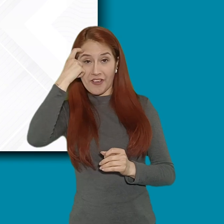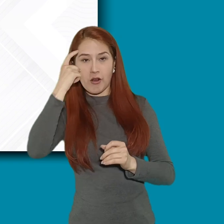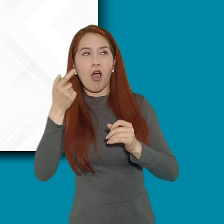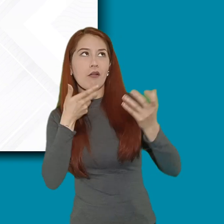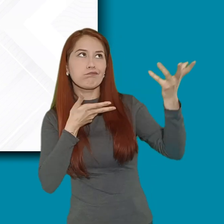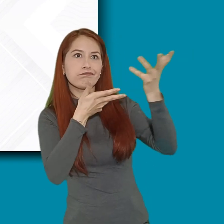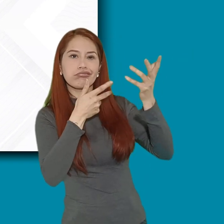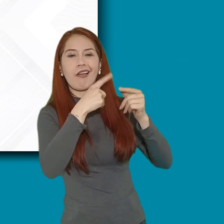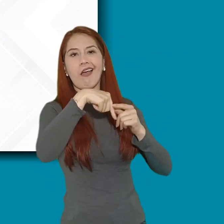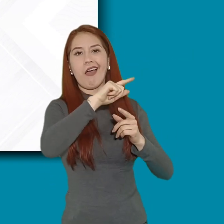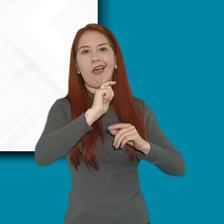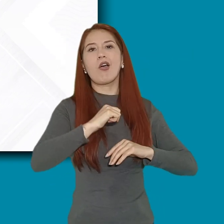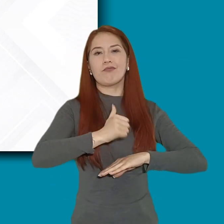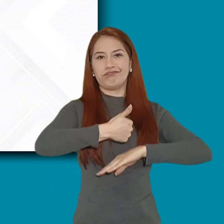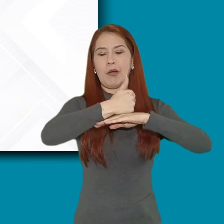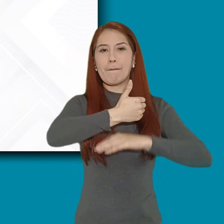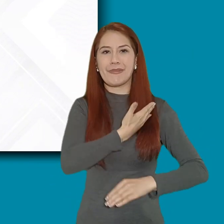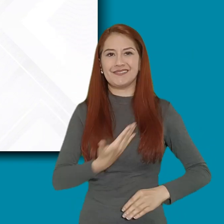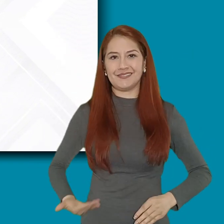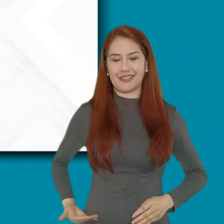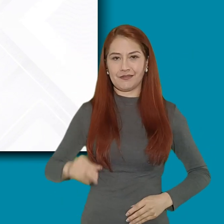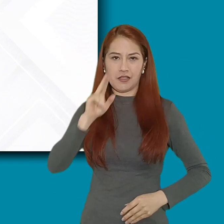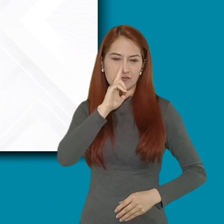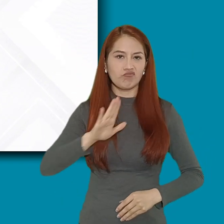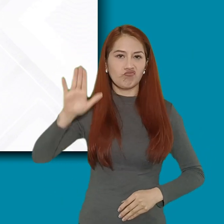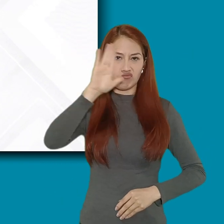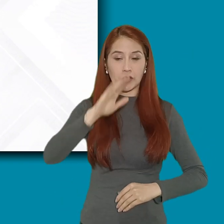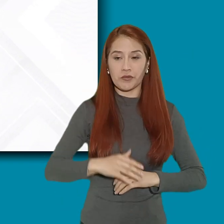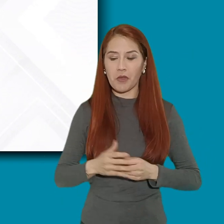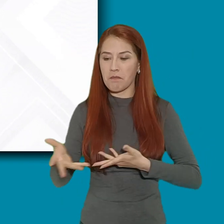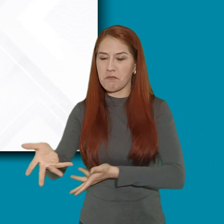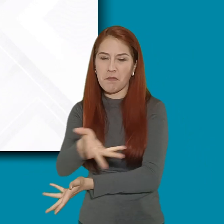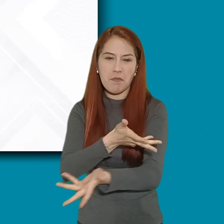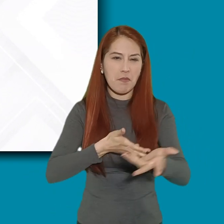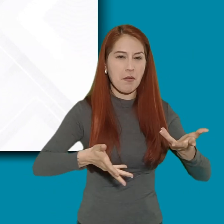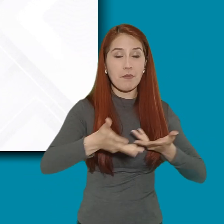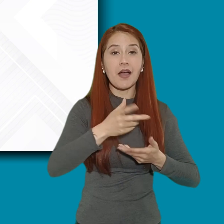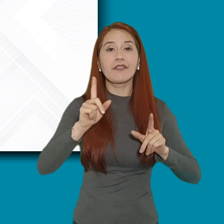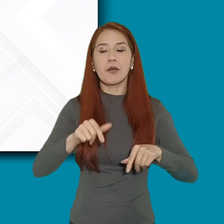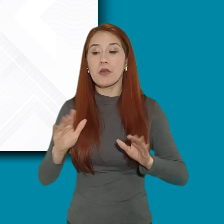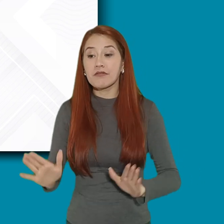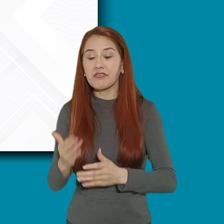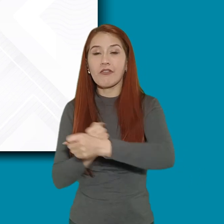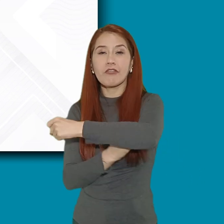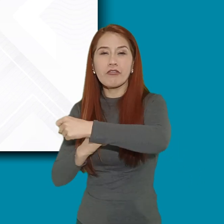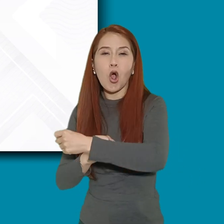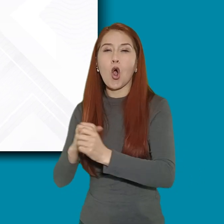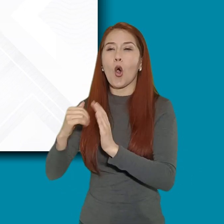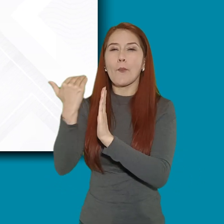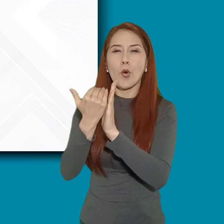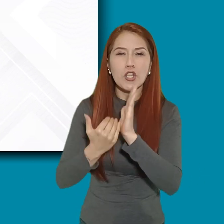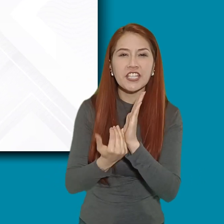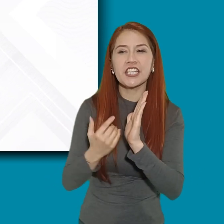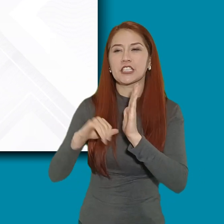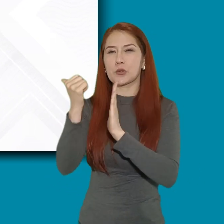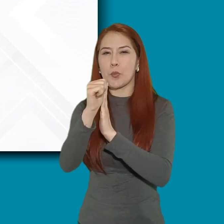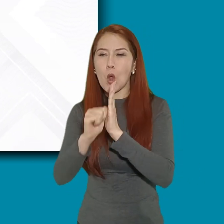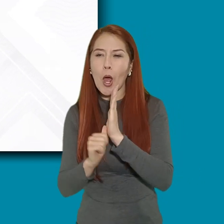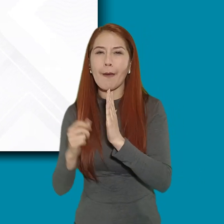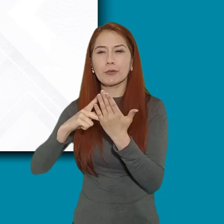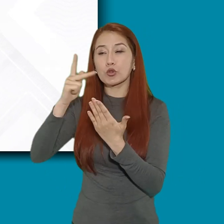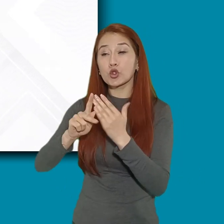Poniendo en el centro a las personas con discapacidad y fortaleciendo las políticas, programas, proyectos y servicios